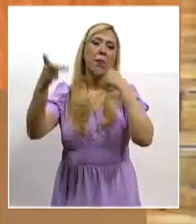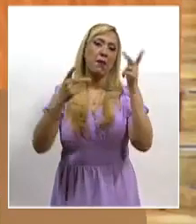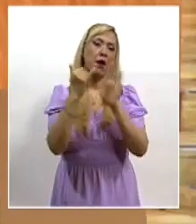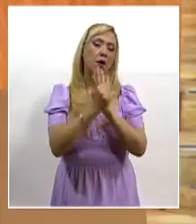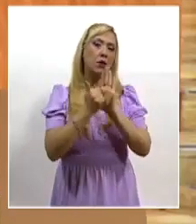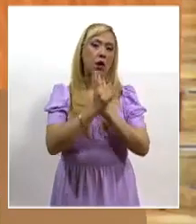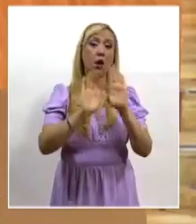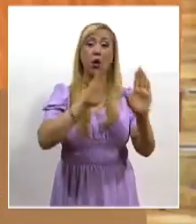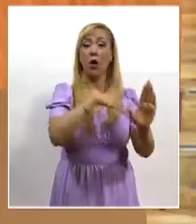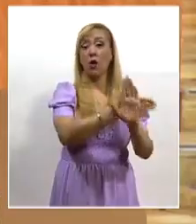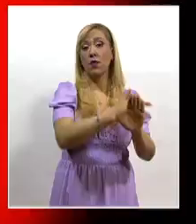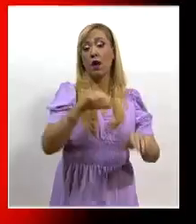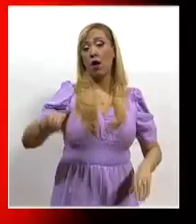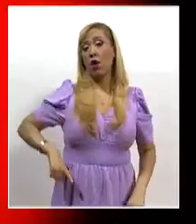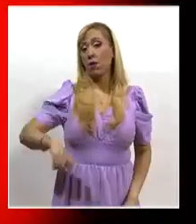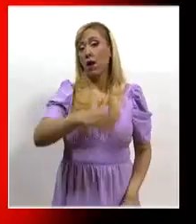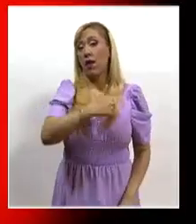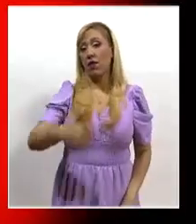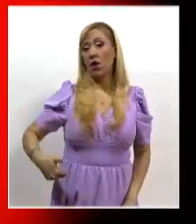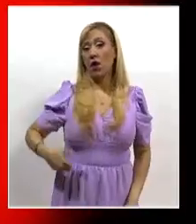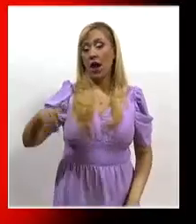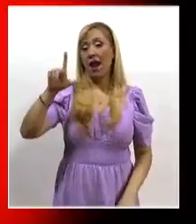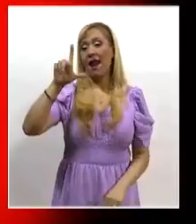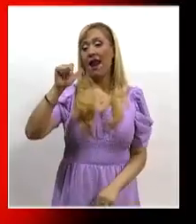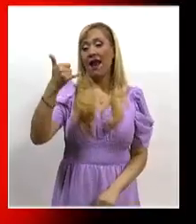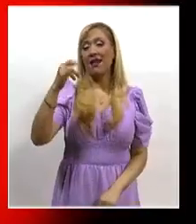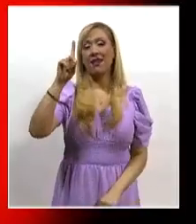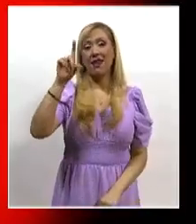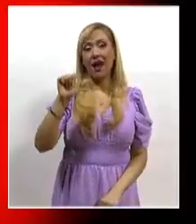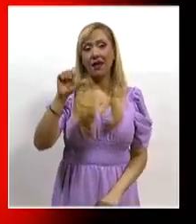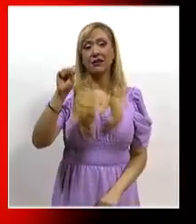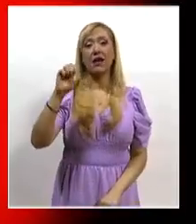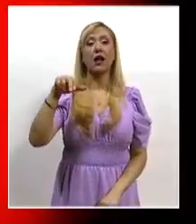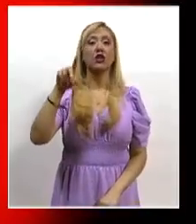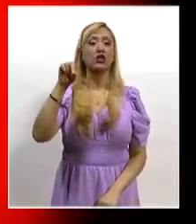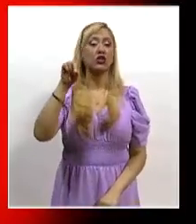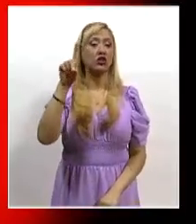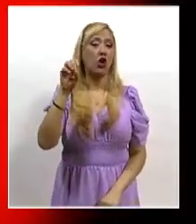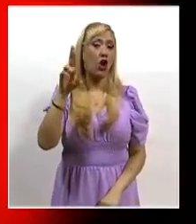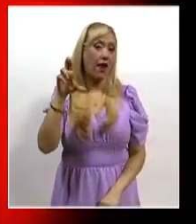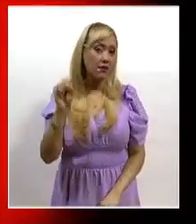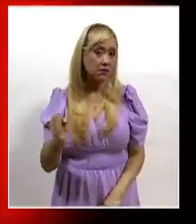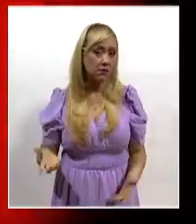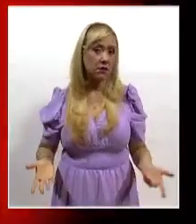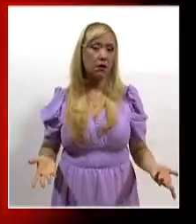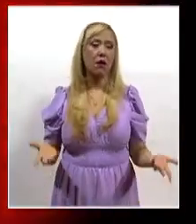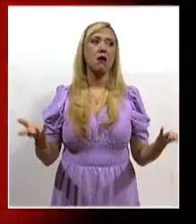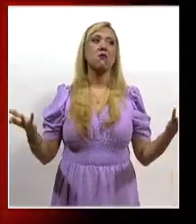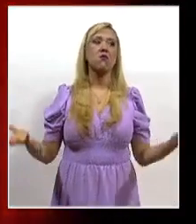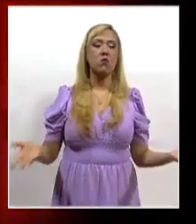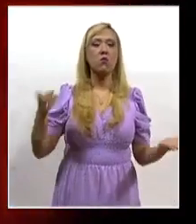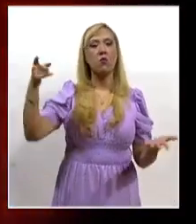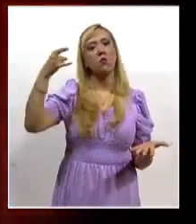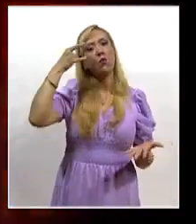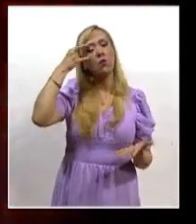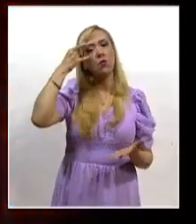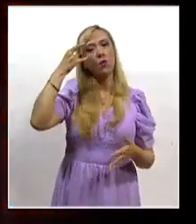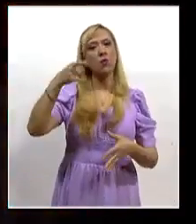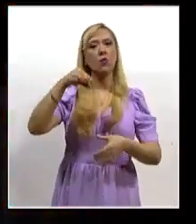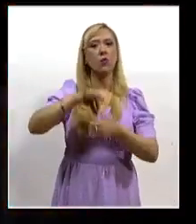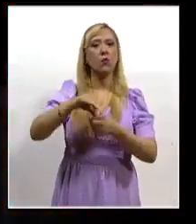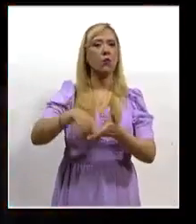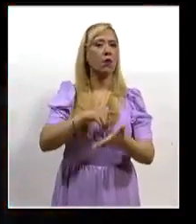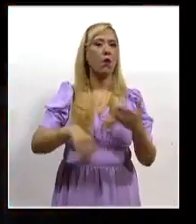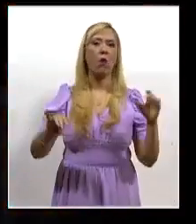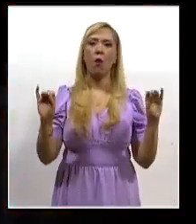YouTube en contra de la gobernadora de la entidad, Laida Sansores San Román. La Sala estimó que el Tribunal Electoral de Campeche fue omiso respecto